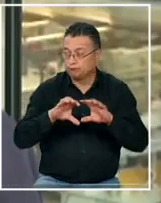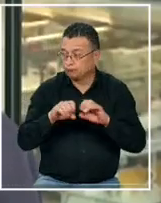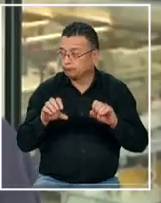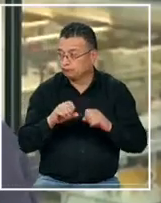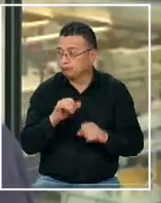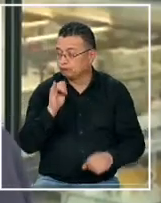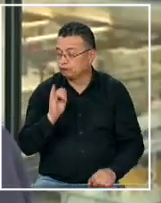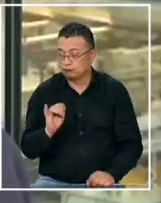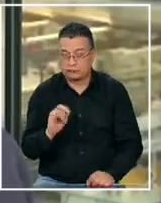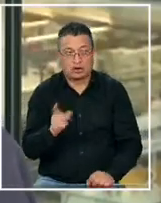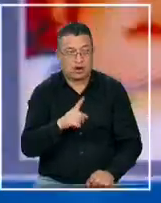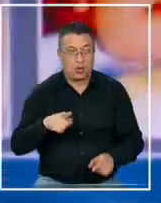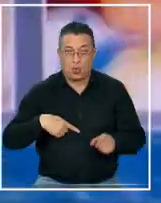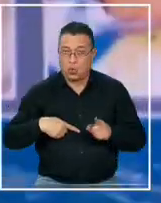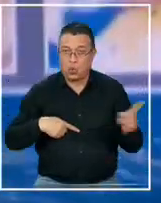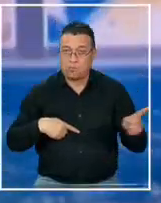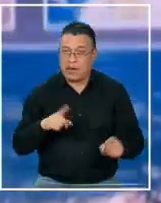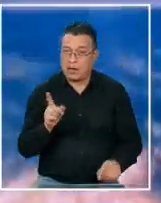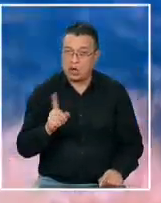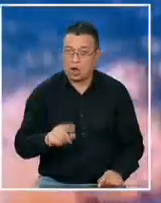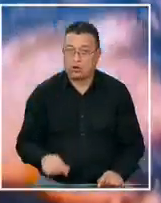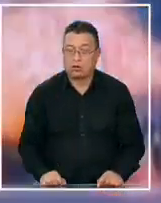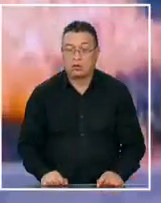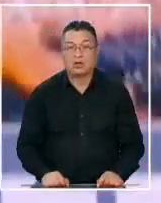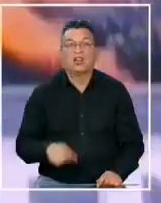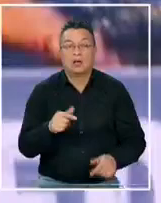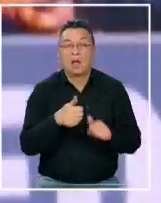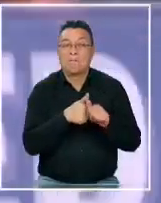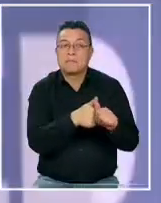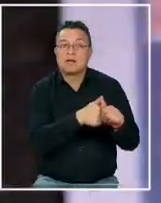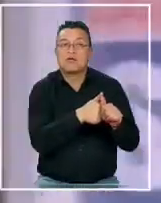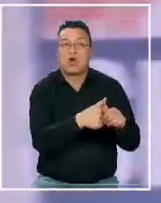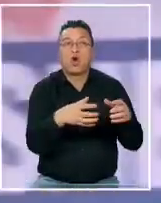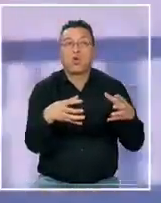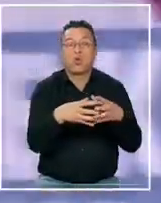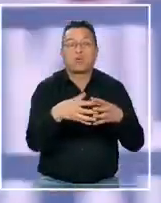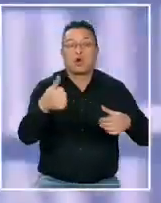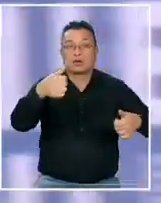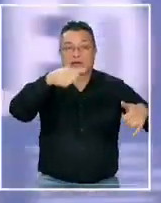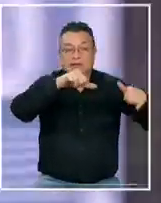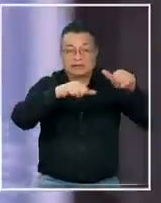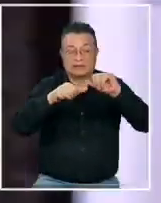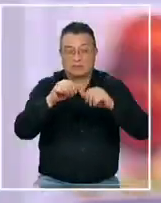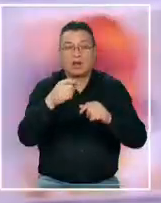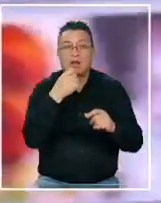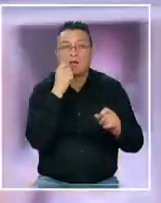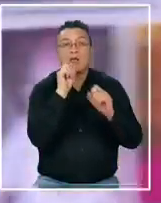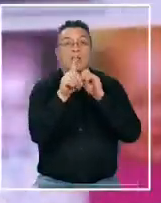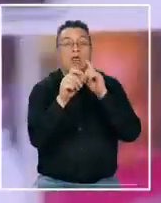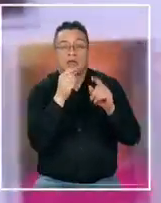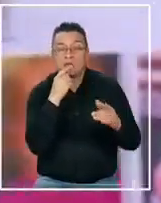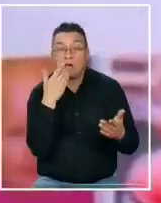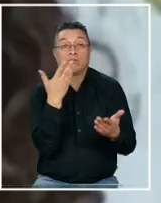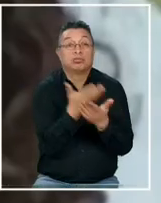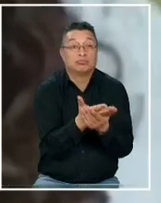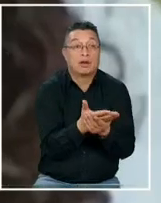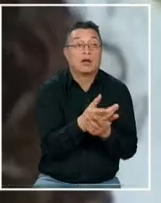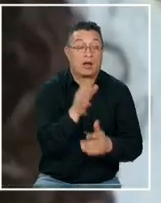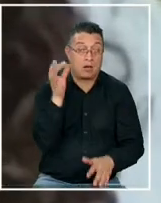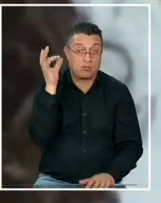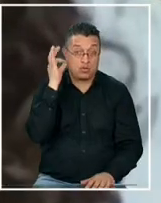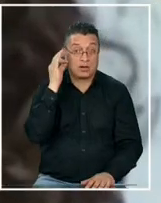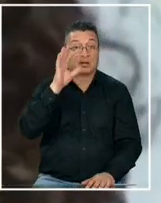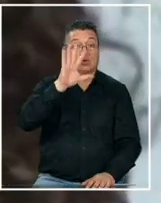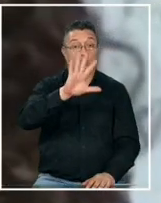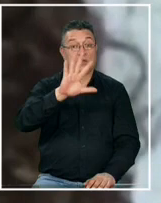que es inocente tras la presión de grupos científicos y la respectiva apelación del caso esta mujer de